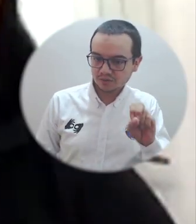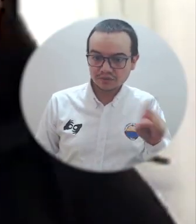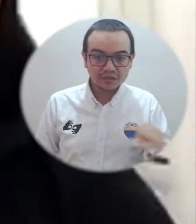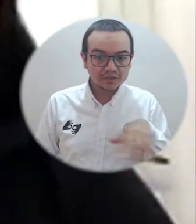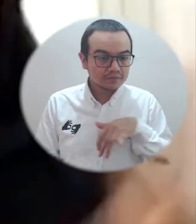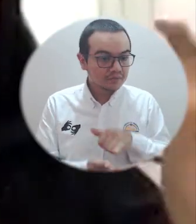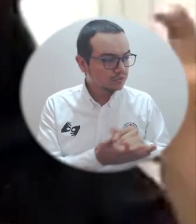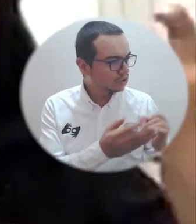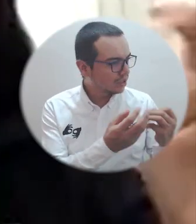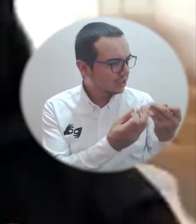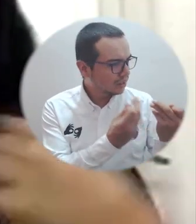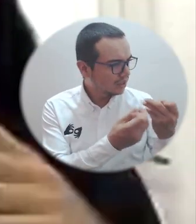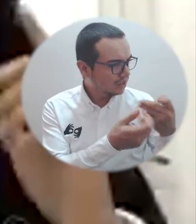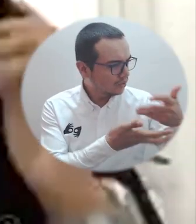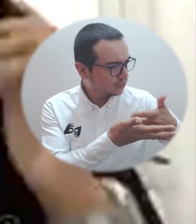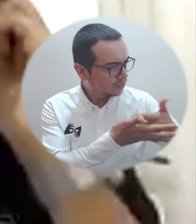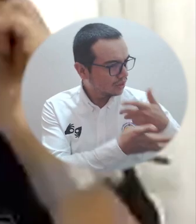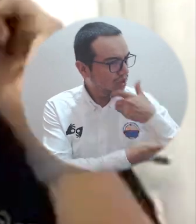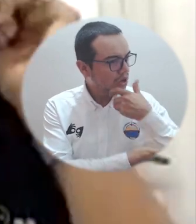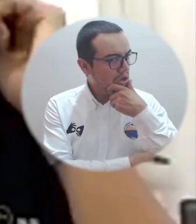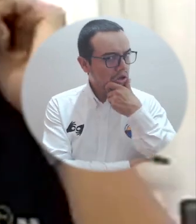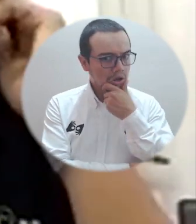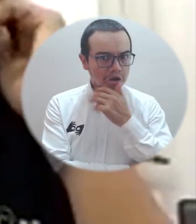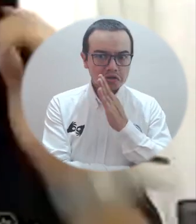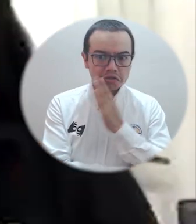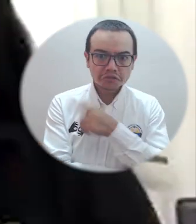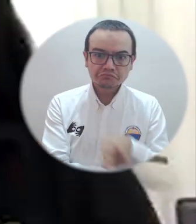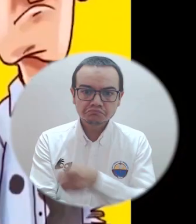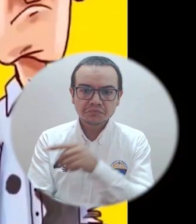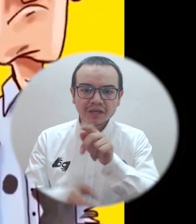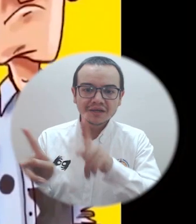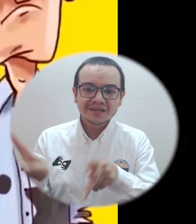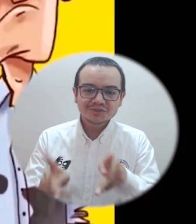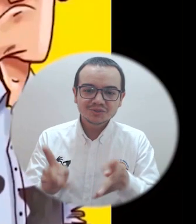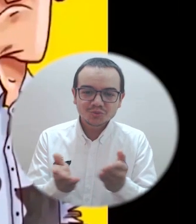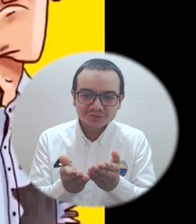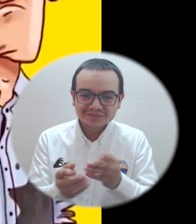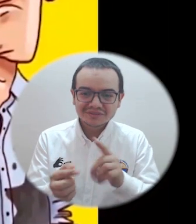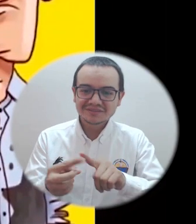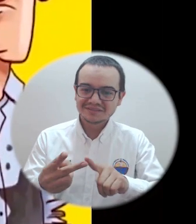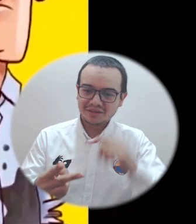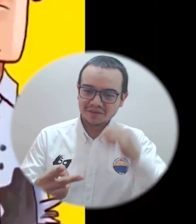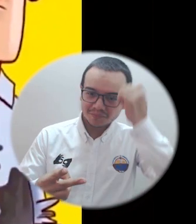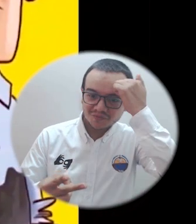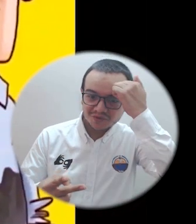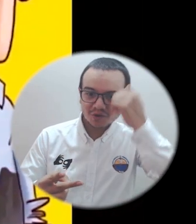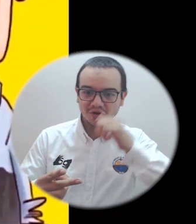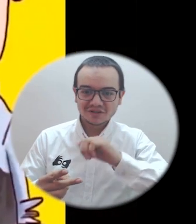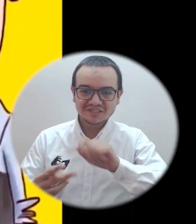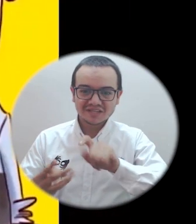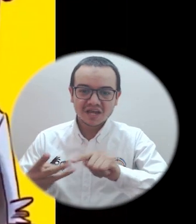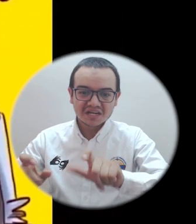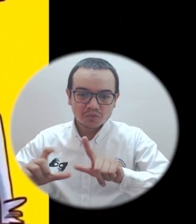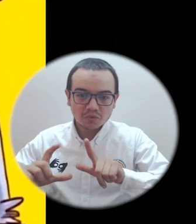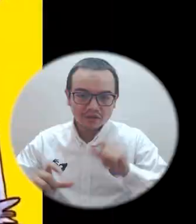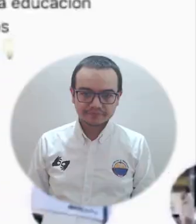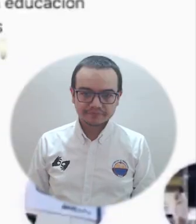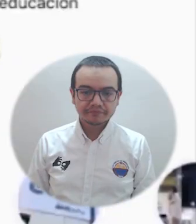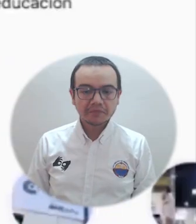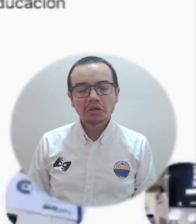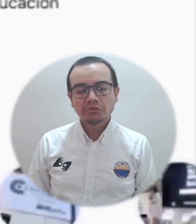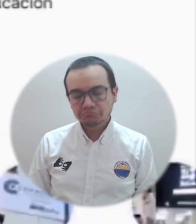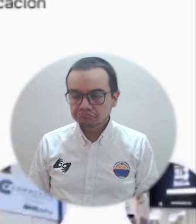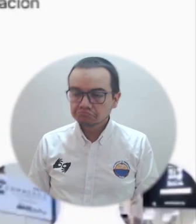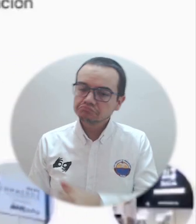generamos un espacio en el cual damos ideas a nuestros estudiantes de cómo emprender en esta cuarentena y cómo sacar mejor provecho.